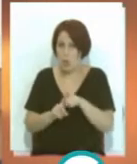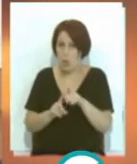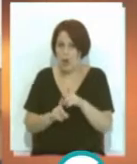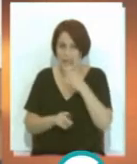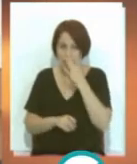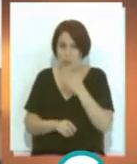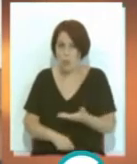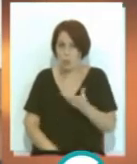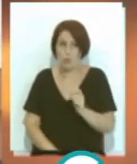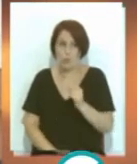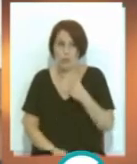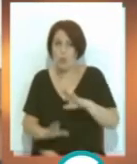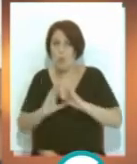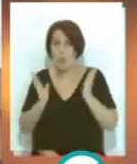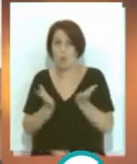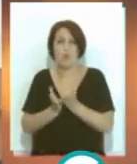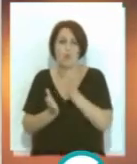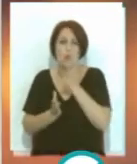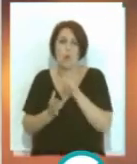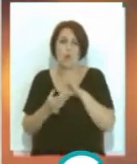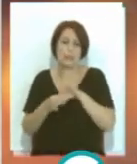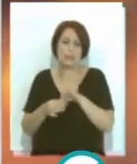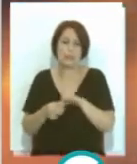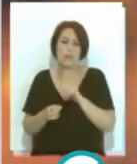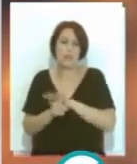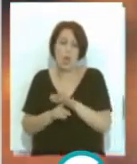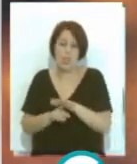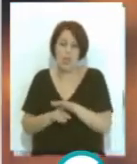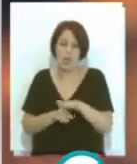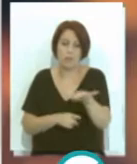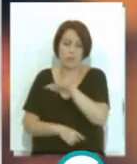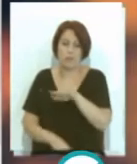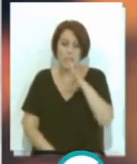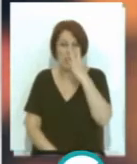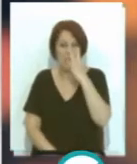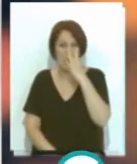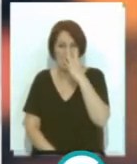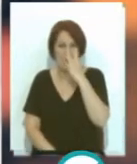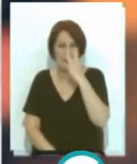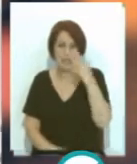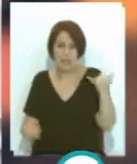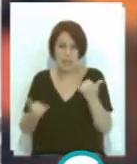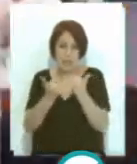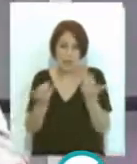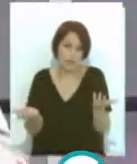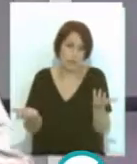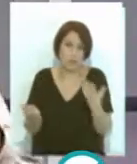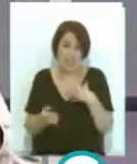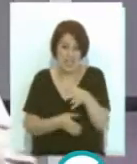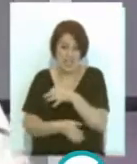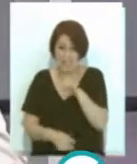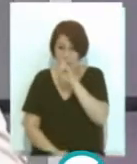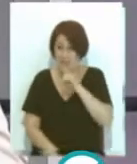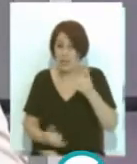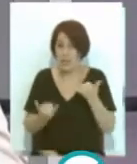carnavales más importantes del mundo por las relaciones que ha tenido influencias en carnavales en Tenerife las Islas Canarias